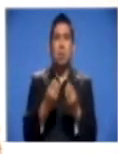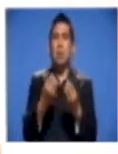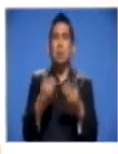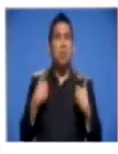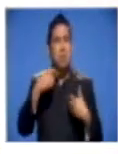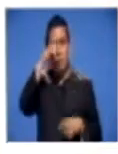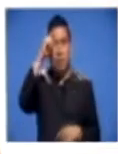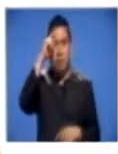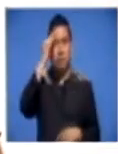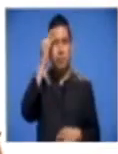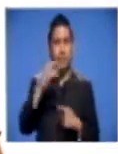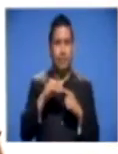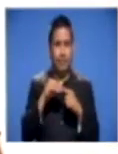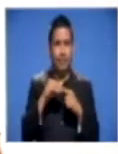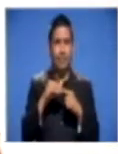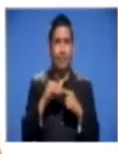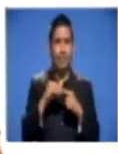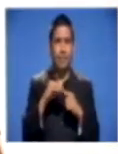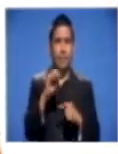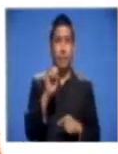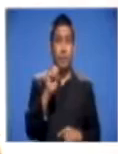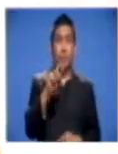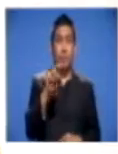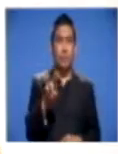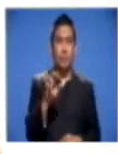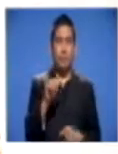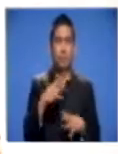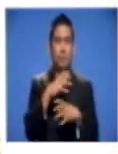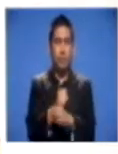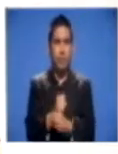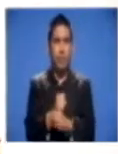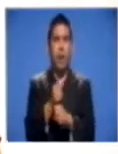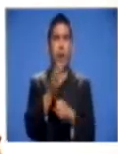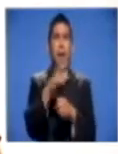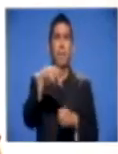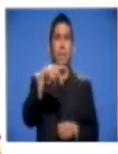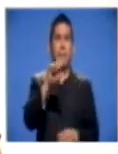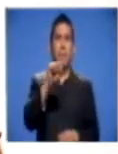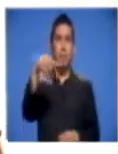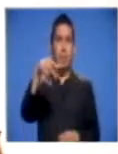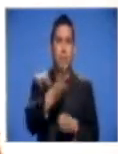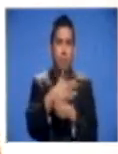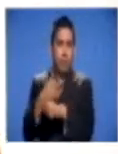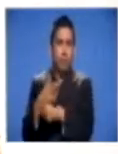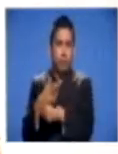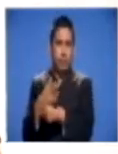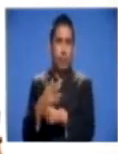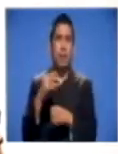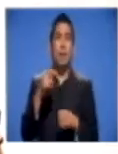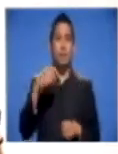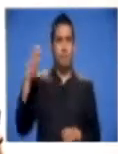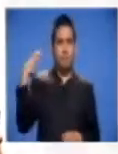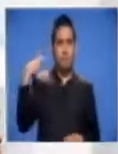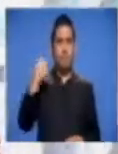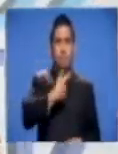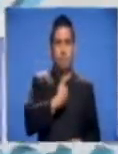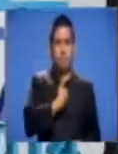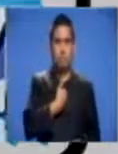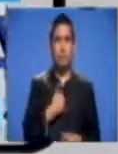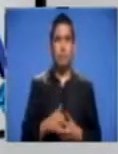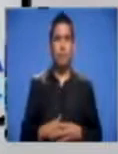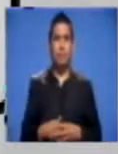Un saludo muy especial, Osmar, y confía en el Partido Salvadoreño Progresista y en el Coronel Rodríguez Hurtado.